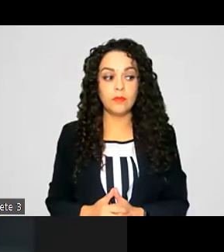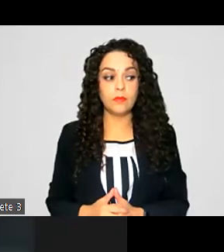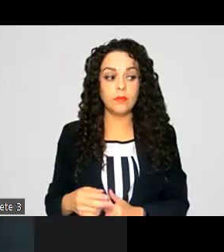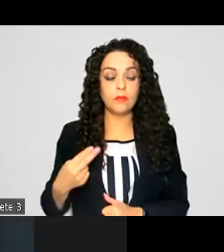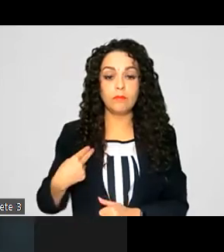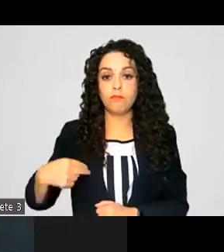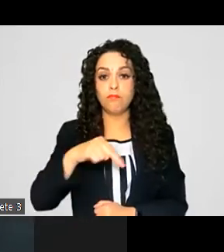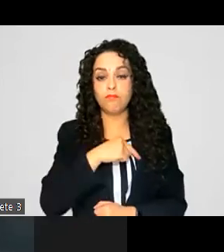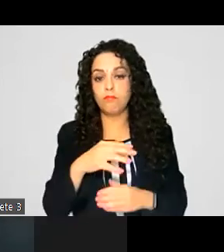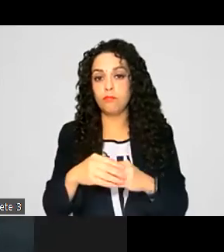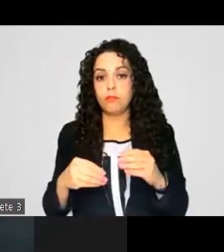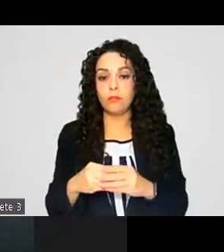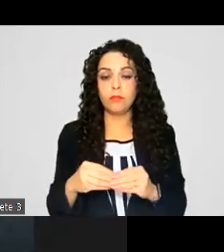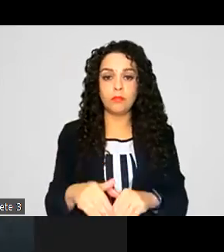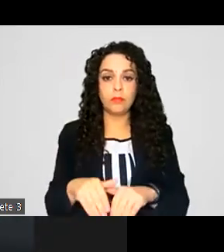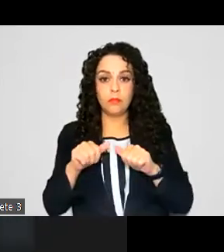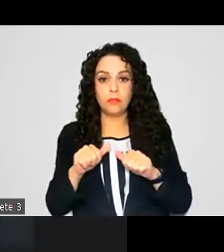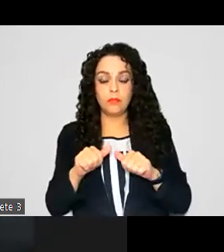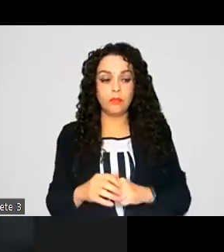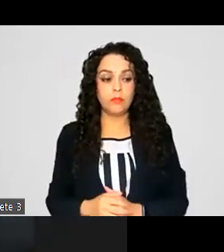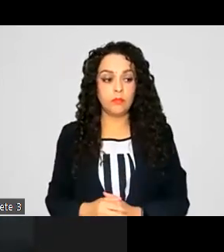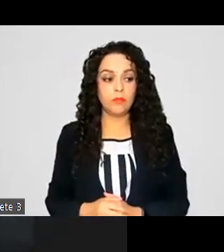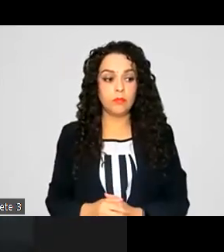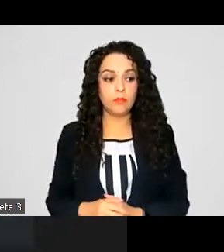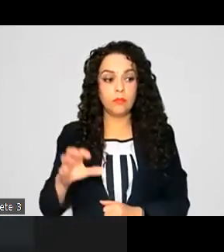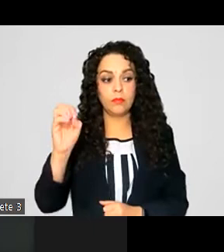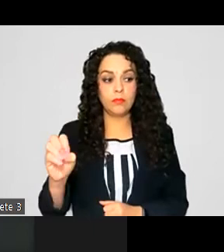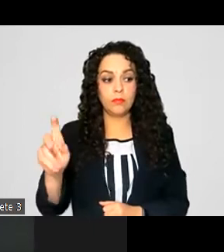Ok, diputada Ana Tomadas